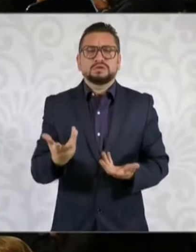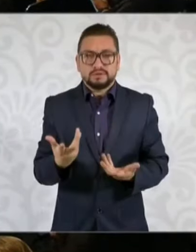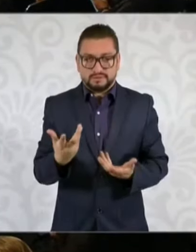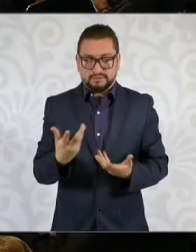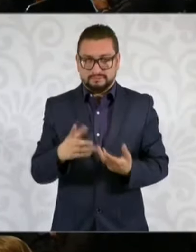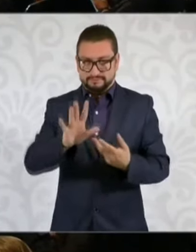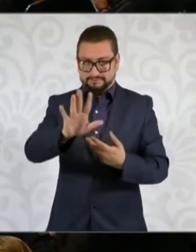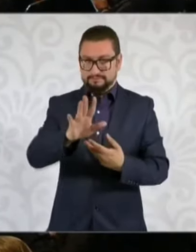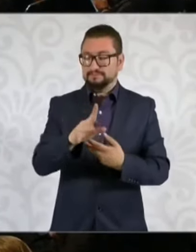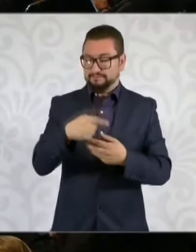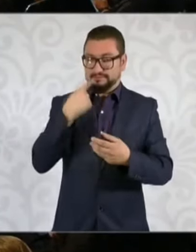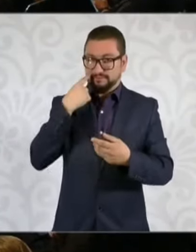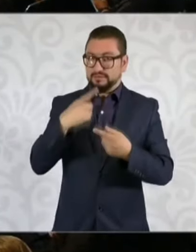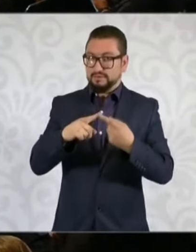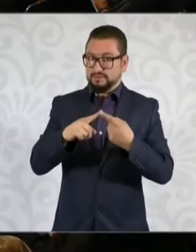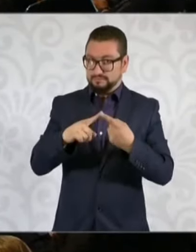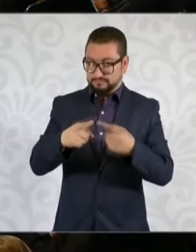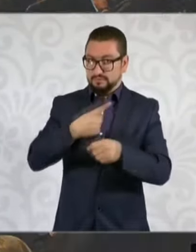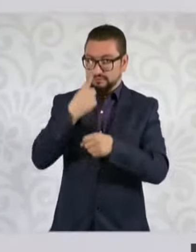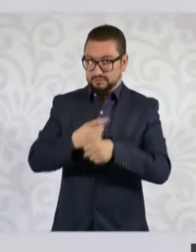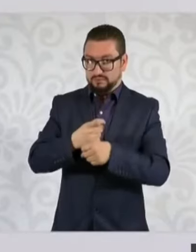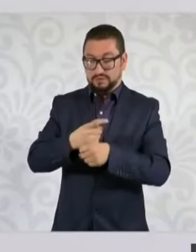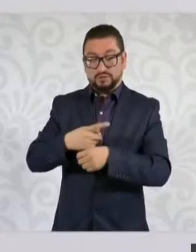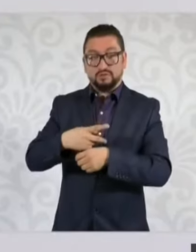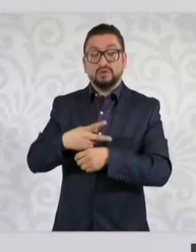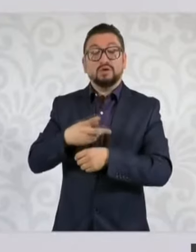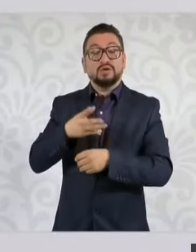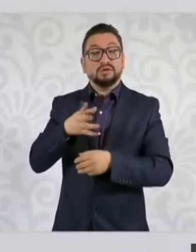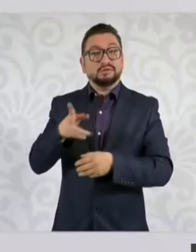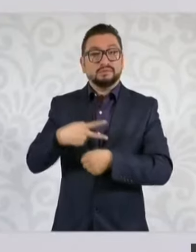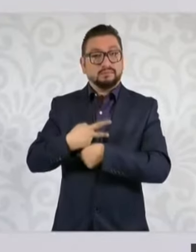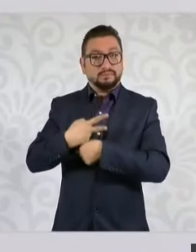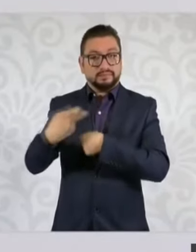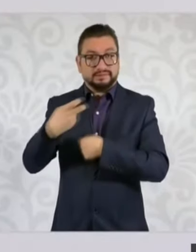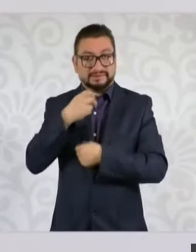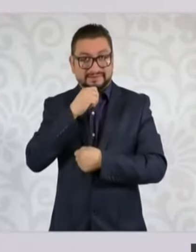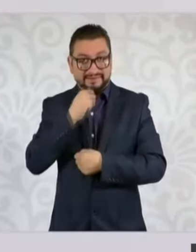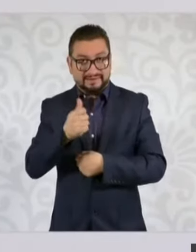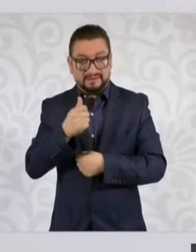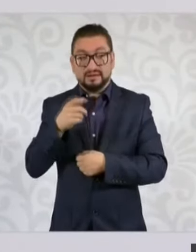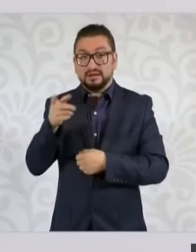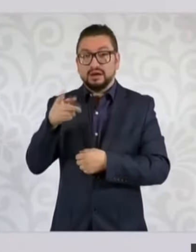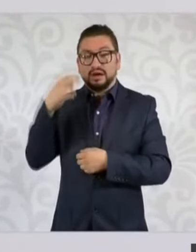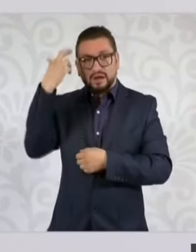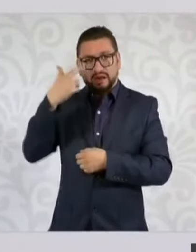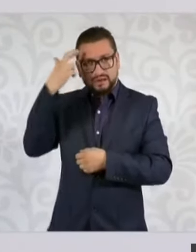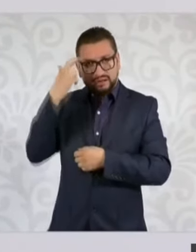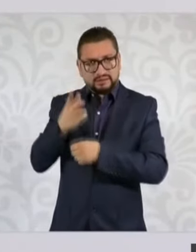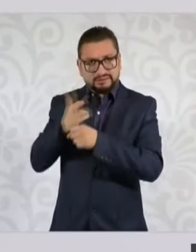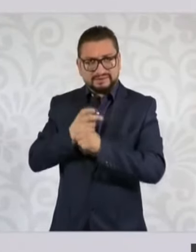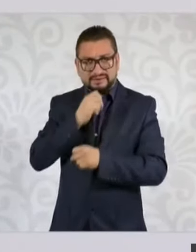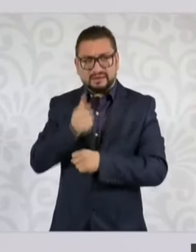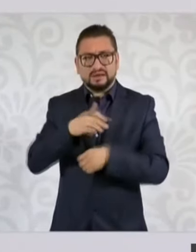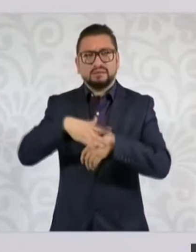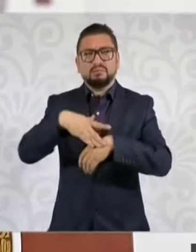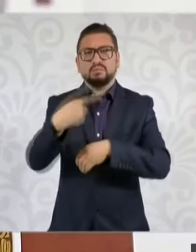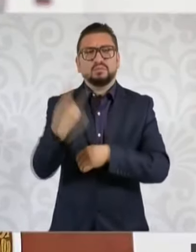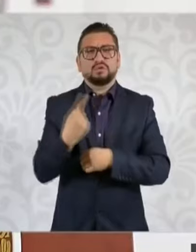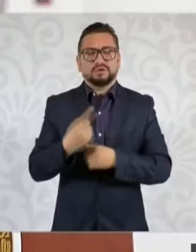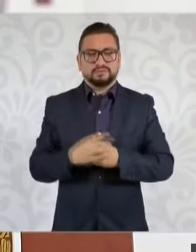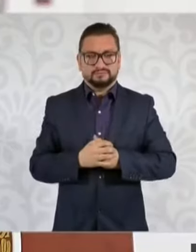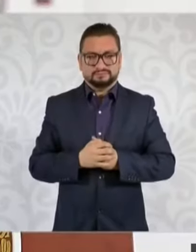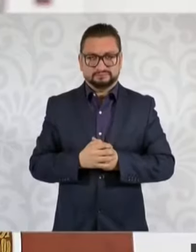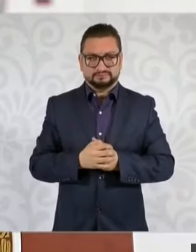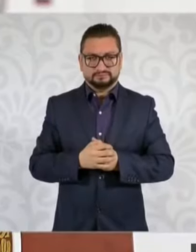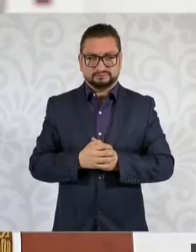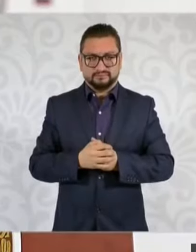Primero, la no invitación al rey de España tiene que ver sobre todo con